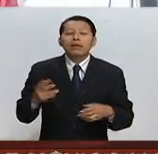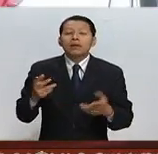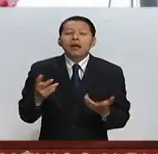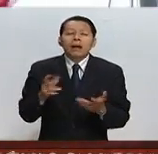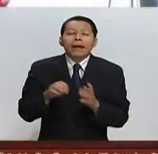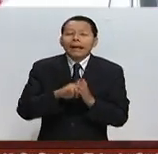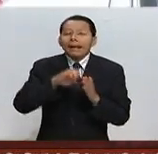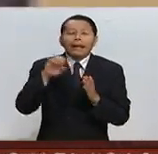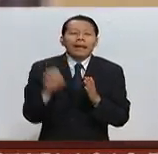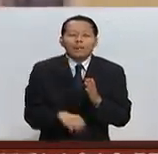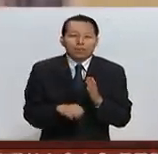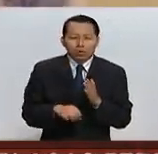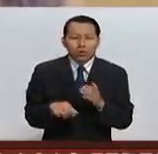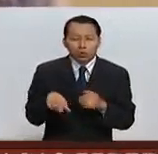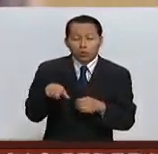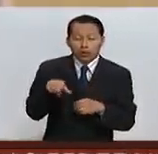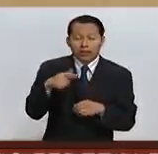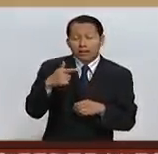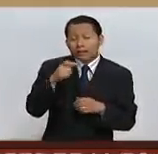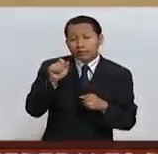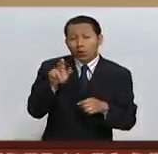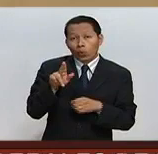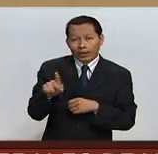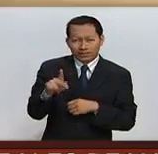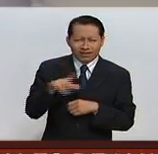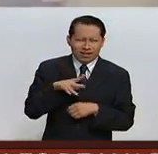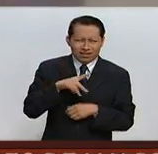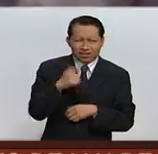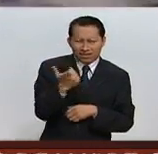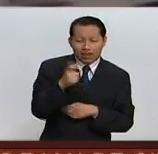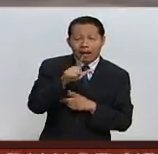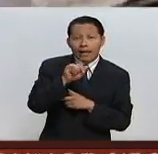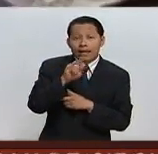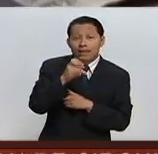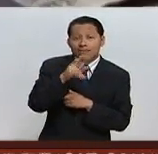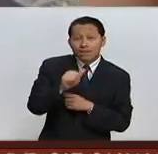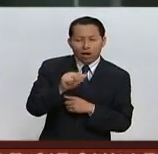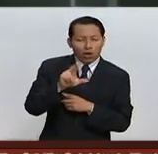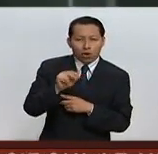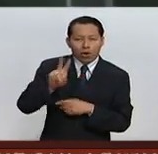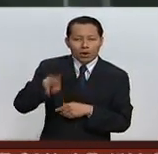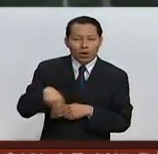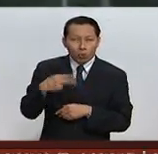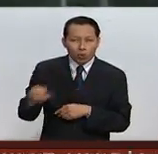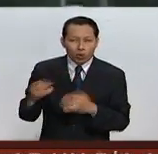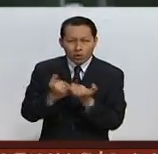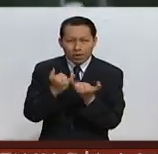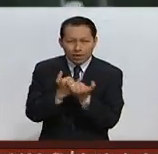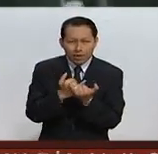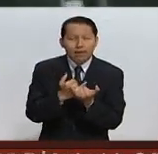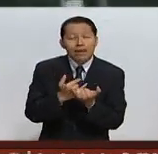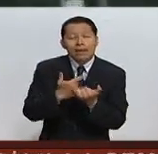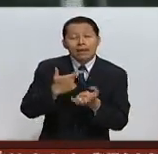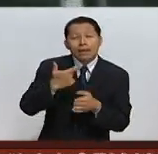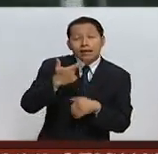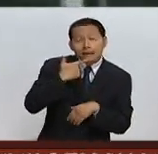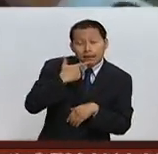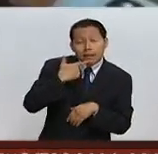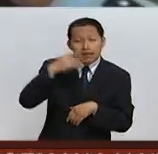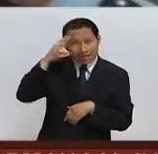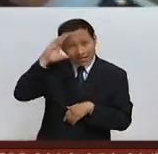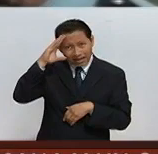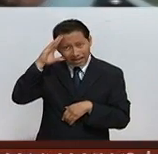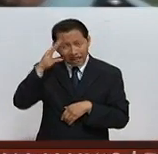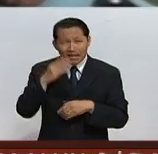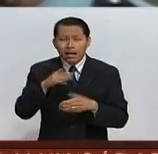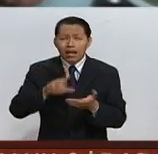algunos ejemplos, la moneda oficial del Reino Unido es la libra esterlina y no el euro. Asimismo, Gran Bretaña e Irlanda son dos de los países